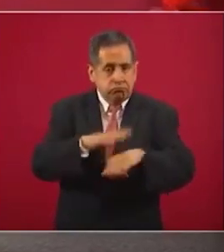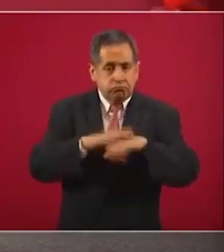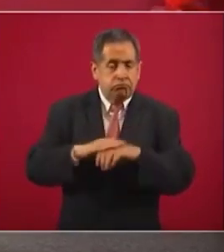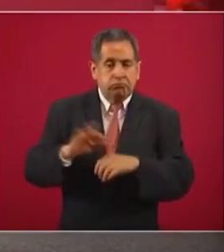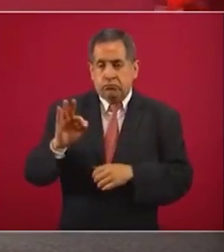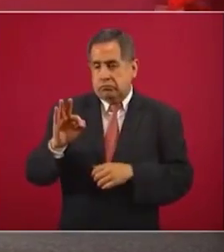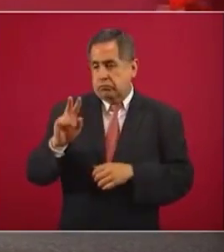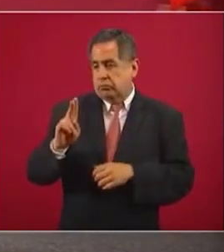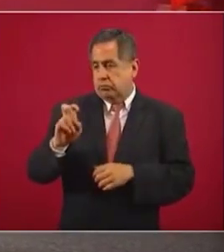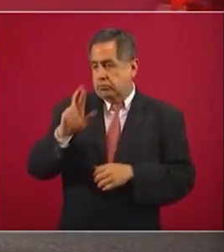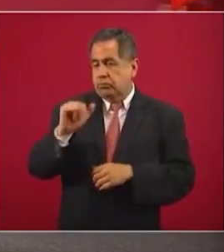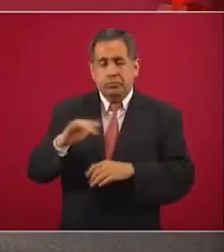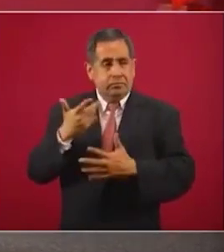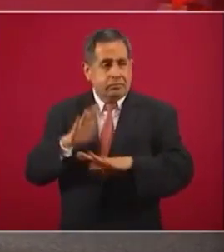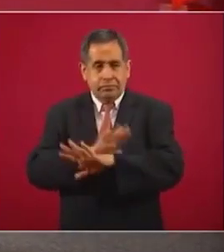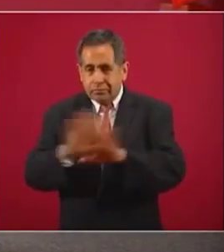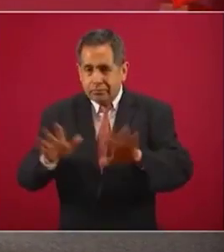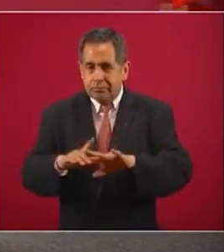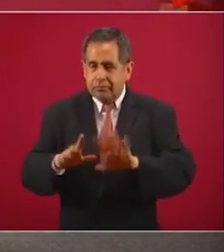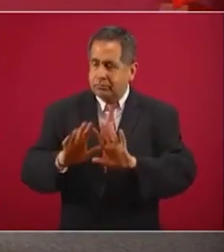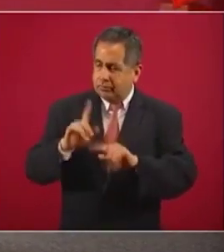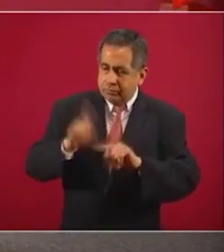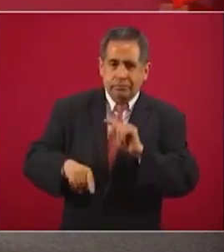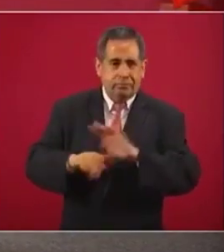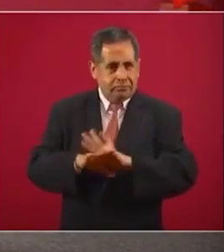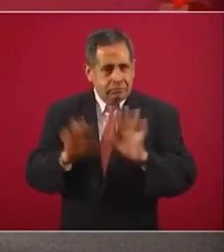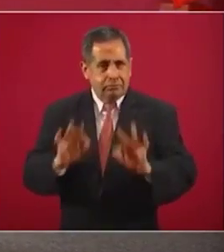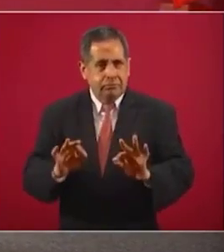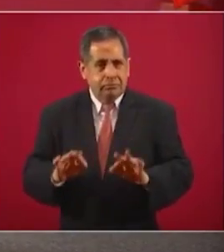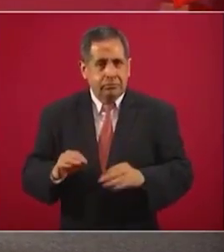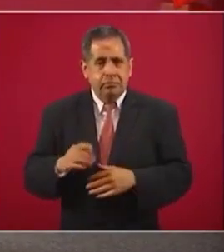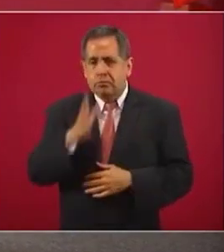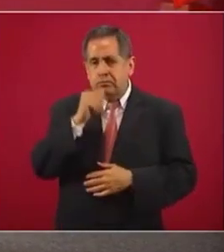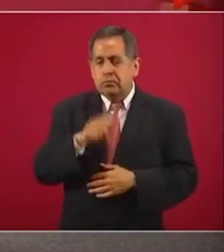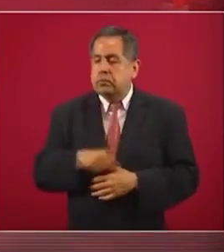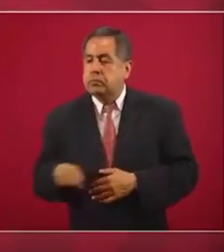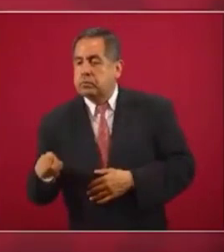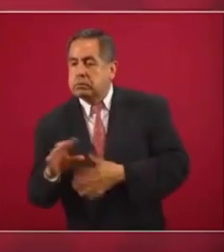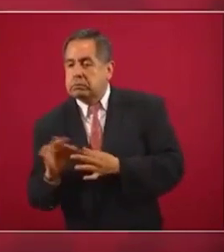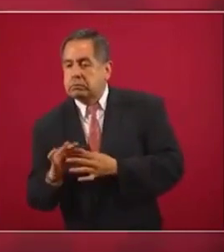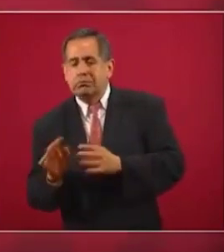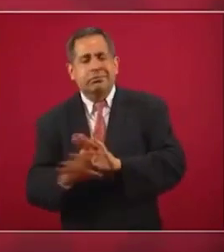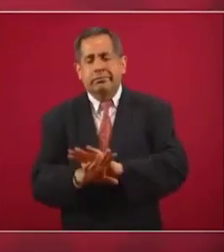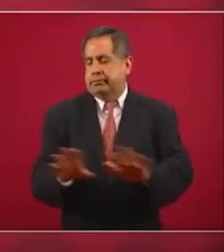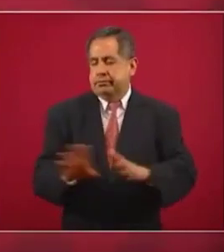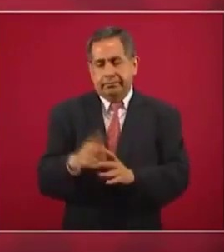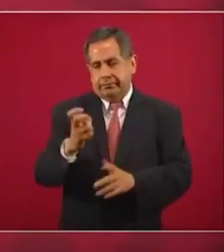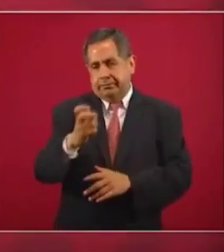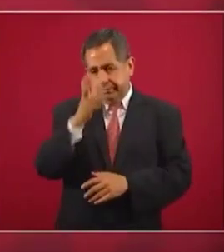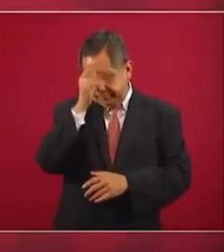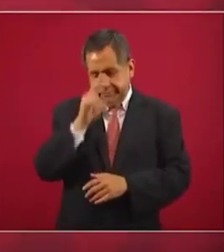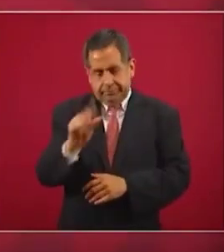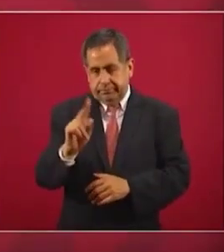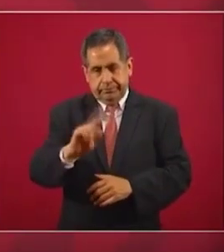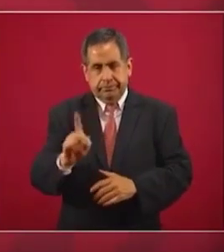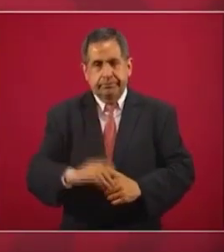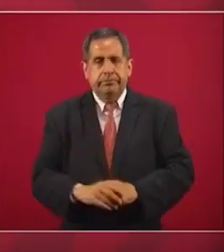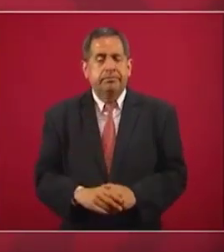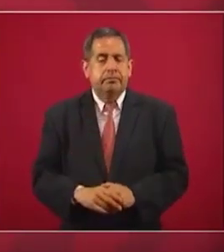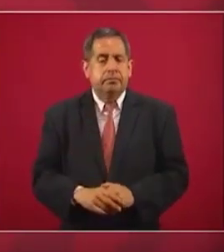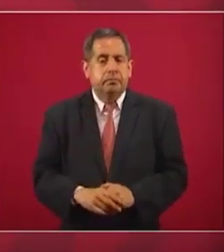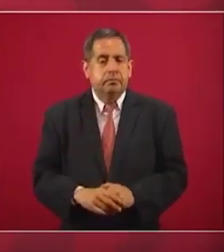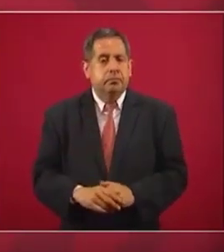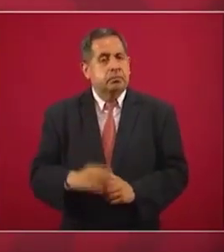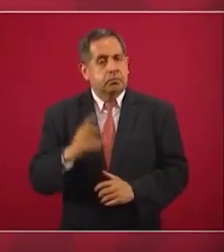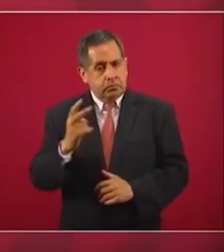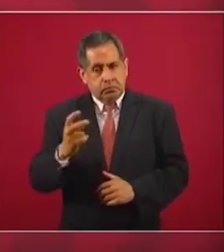presidencial, no vamos a estar con lo otro. Entonces, yo celebro